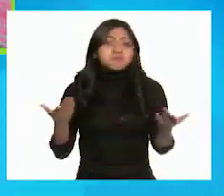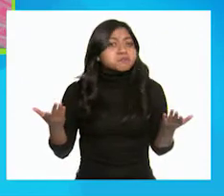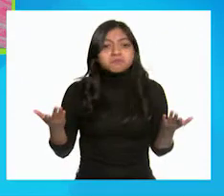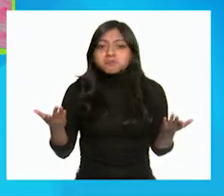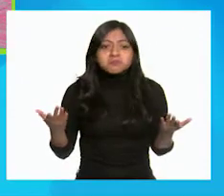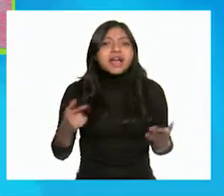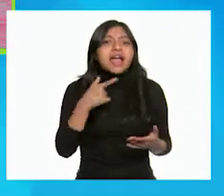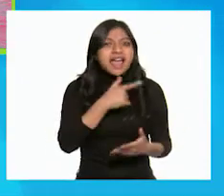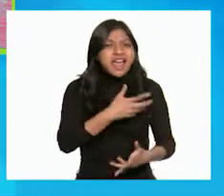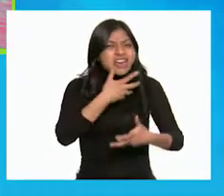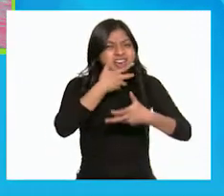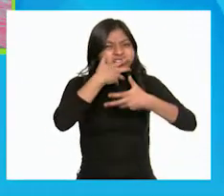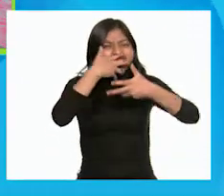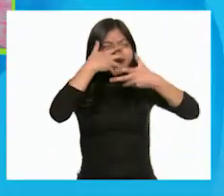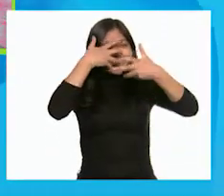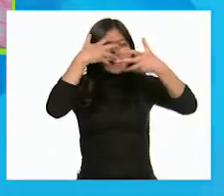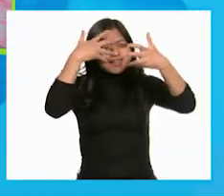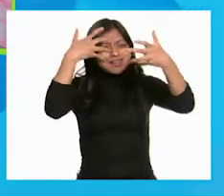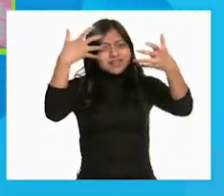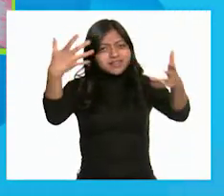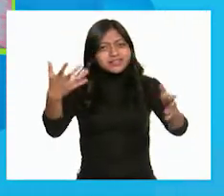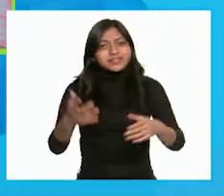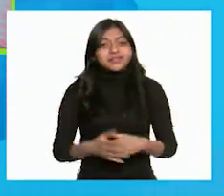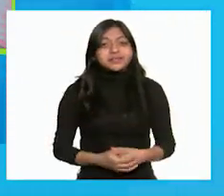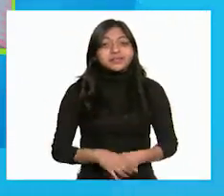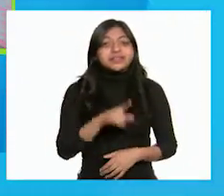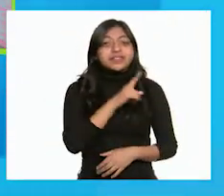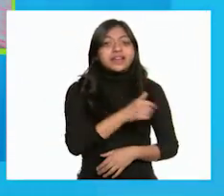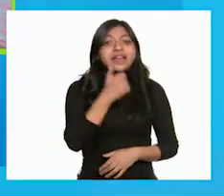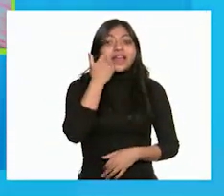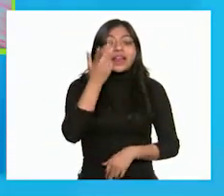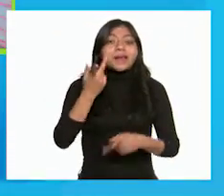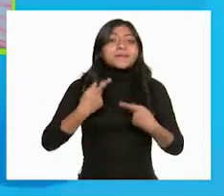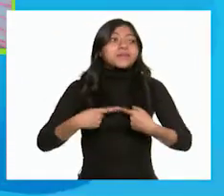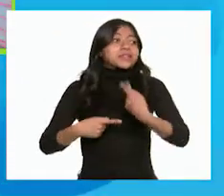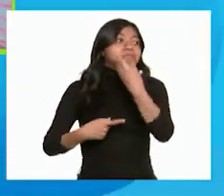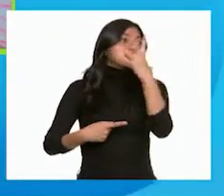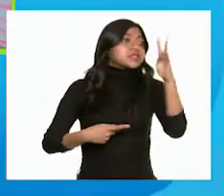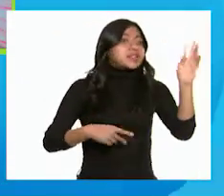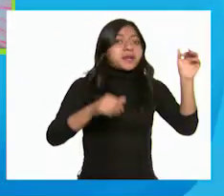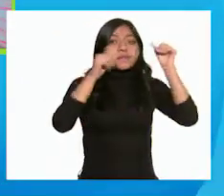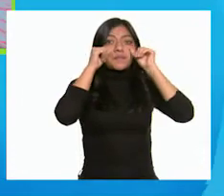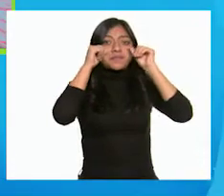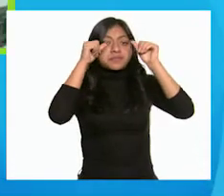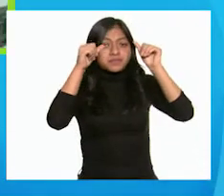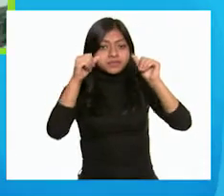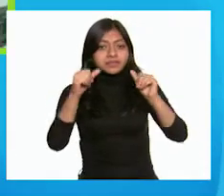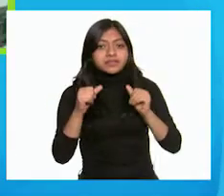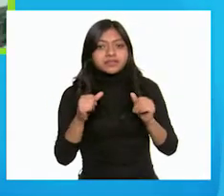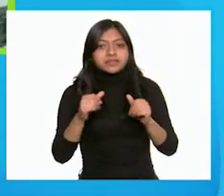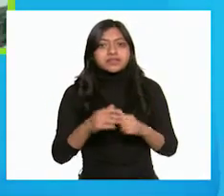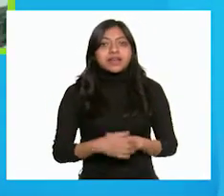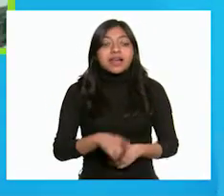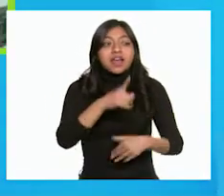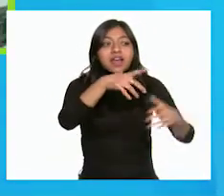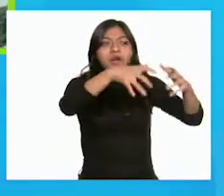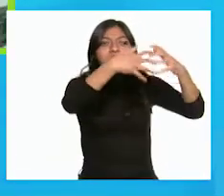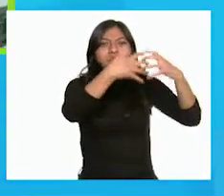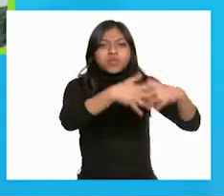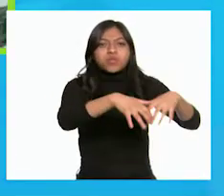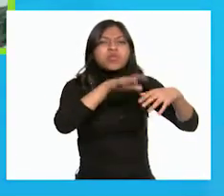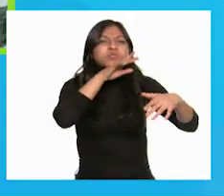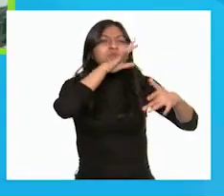Gritó lo más fuerte que pudo porque quería que todo el mundo se enterara en esa fábrica